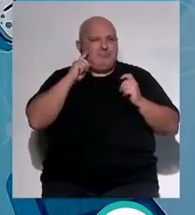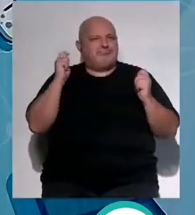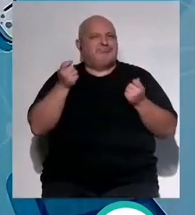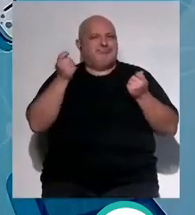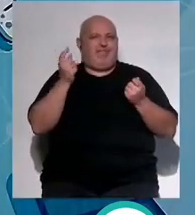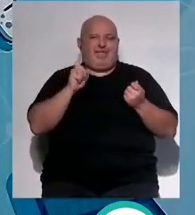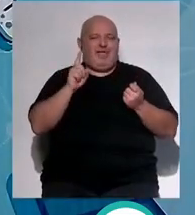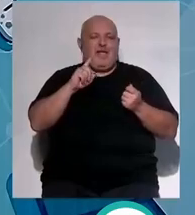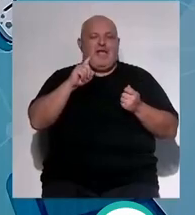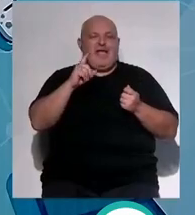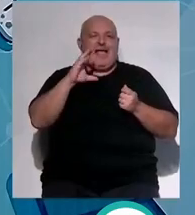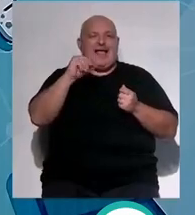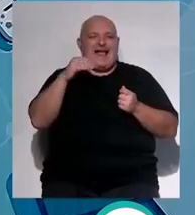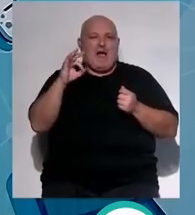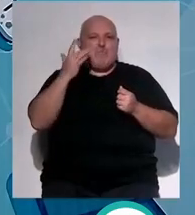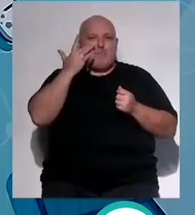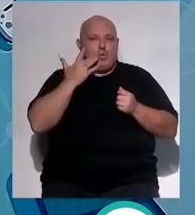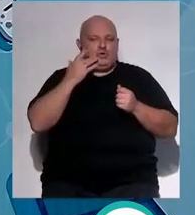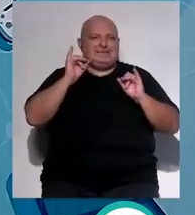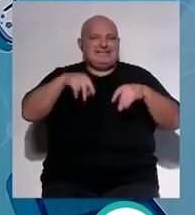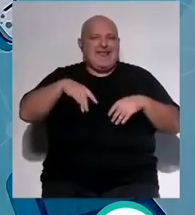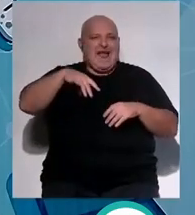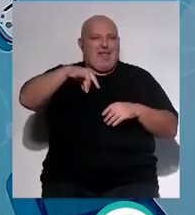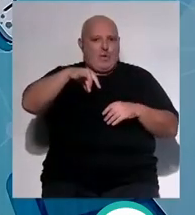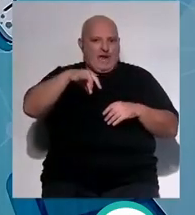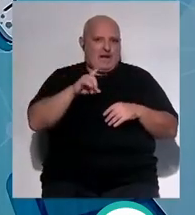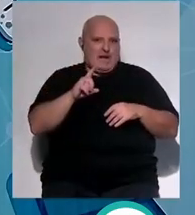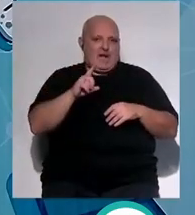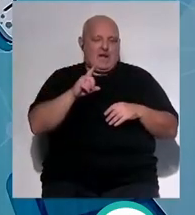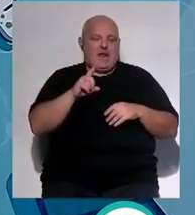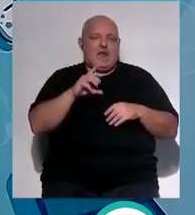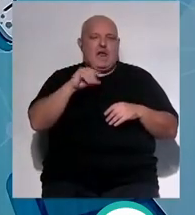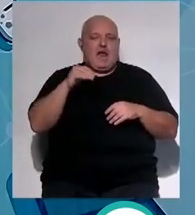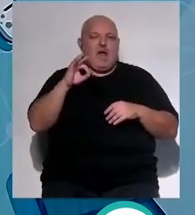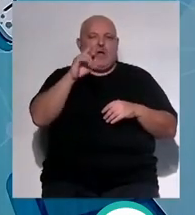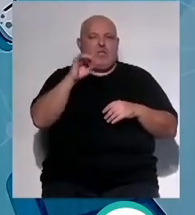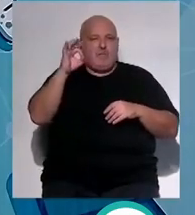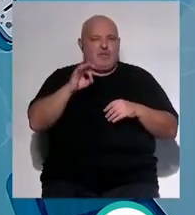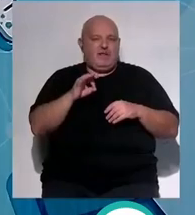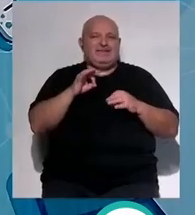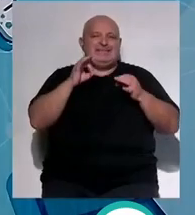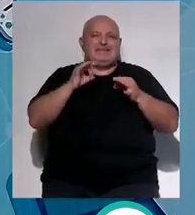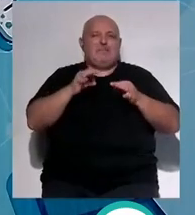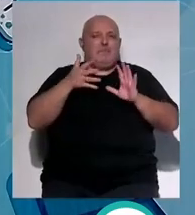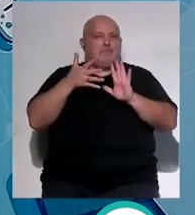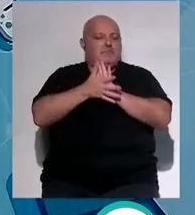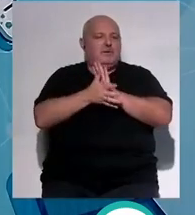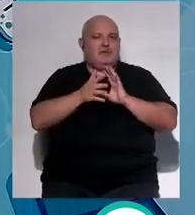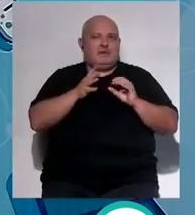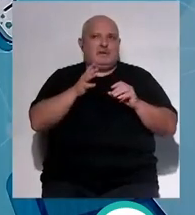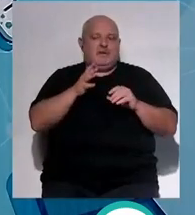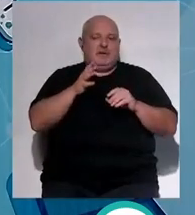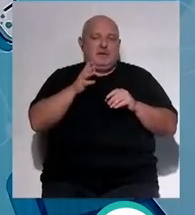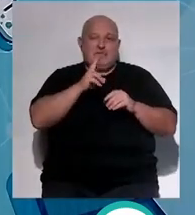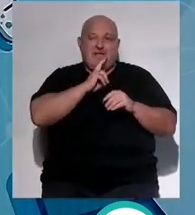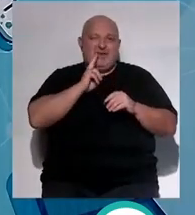al final miras la composición y tienes más azúcar que cacao cacao cien por cien y siempre le explico el mismo truco sobre todo a